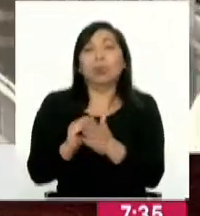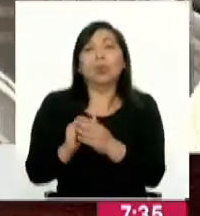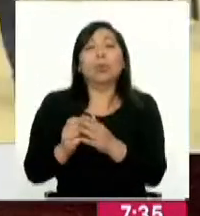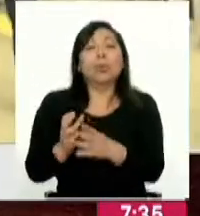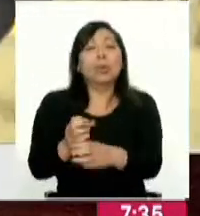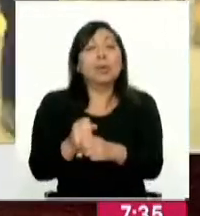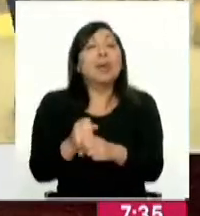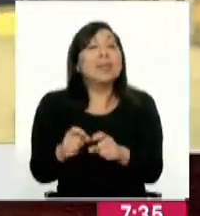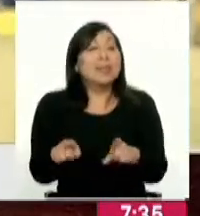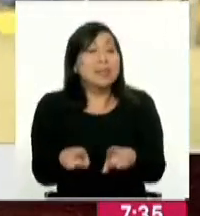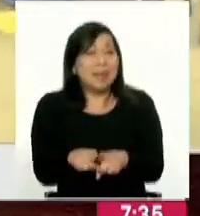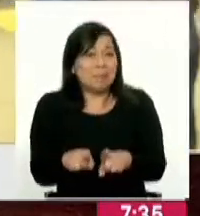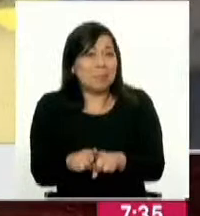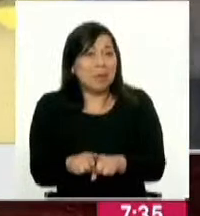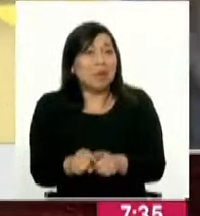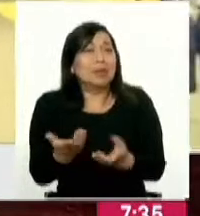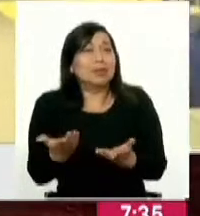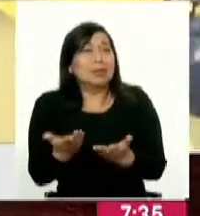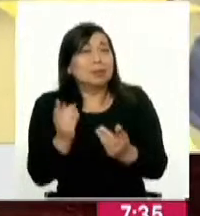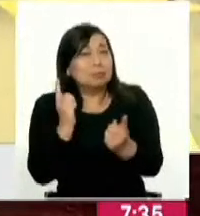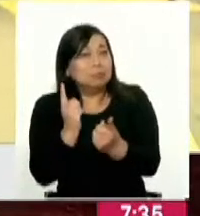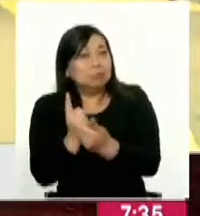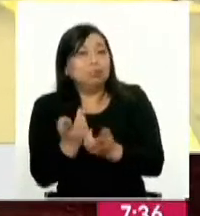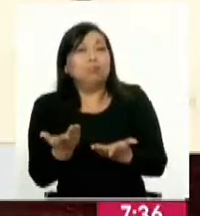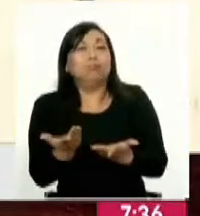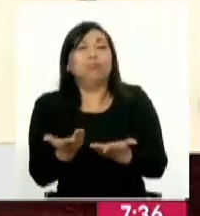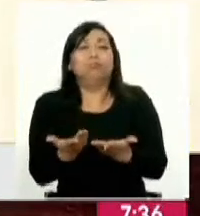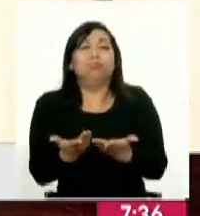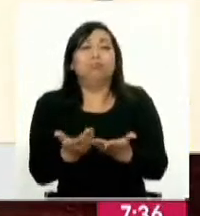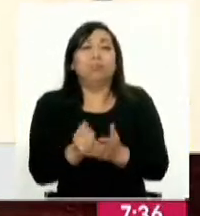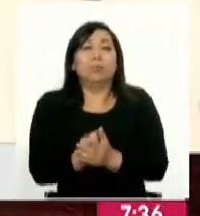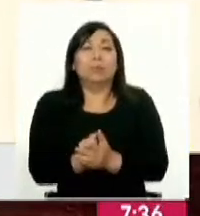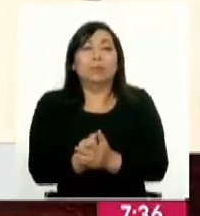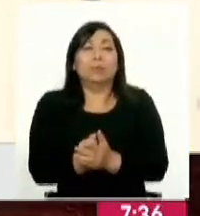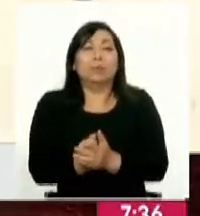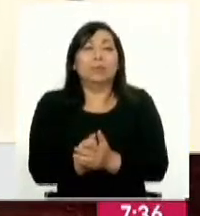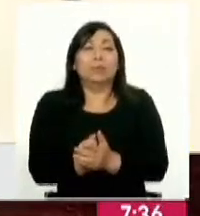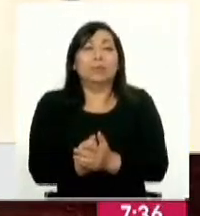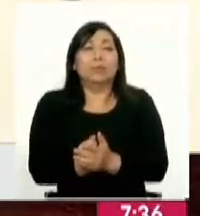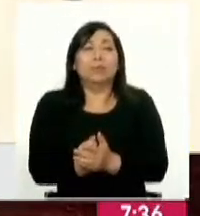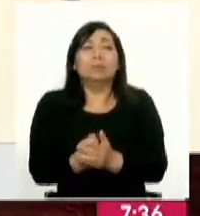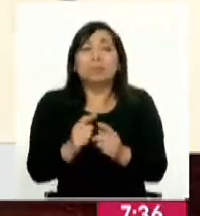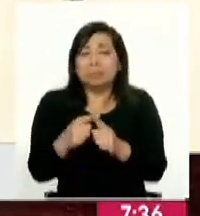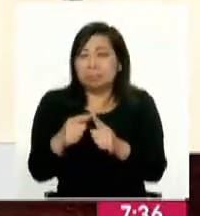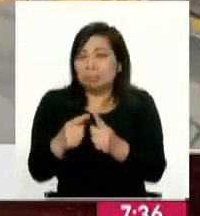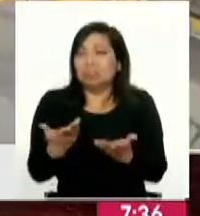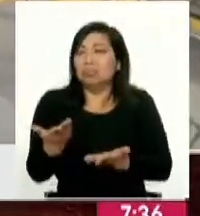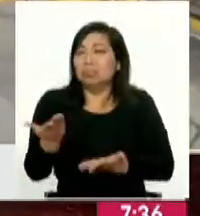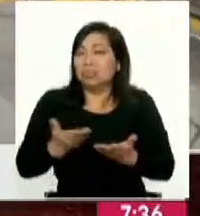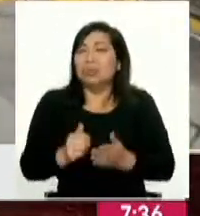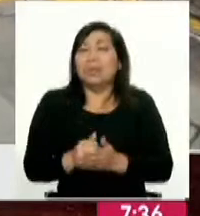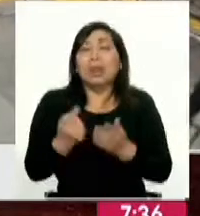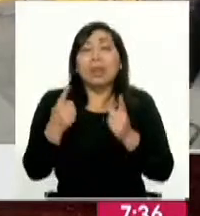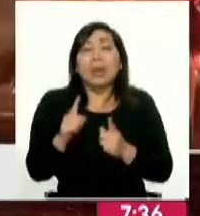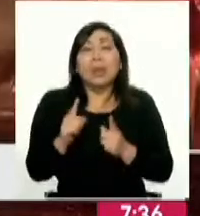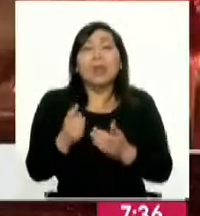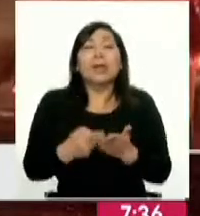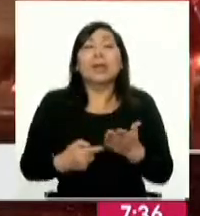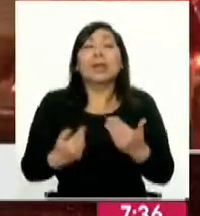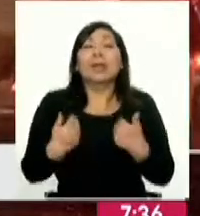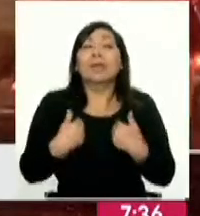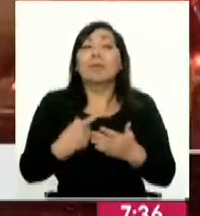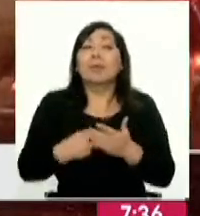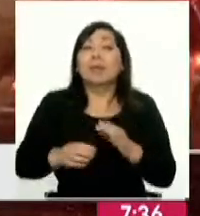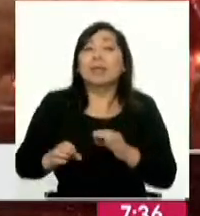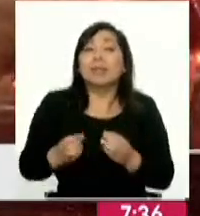sostenible también, yendo a cero emisiones, a una serie de servicios de acuerdo en lo que deberíamos